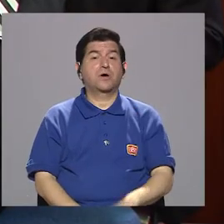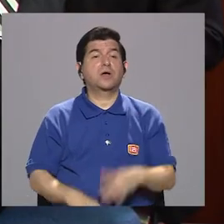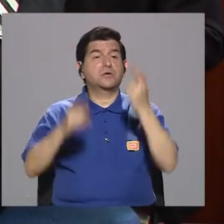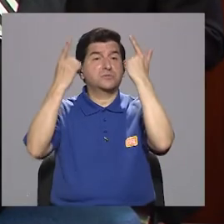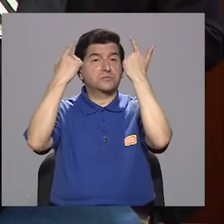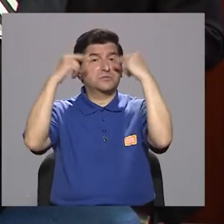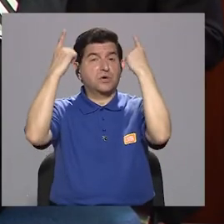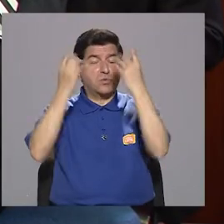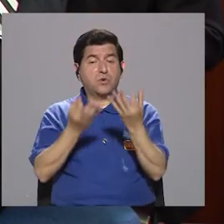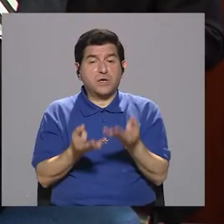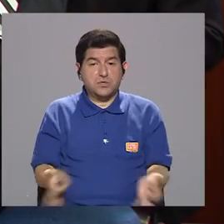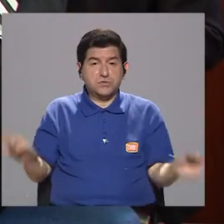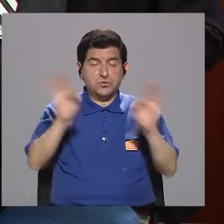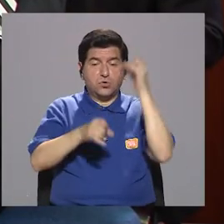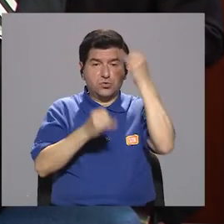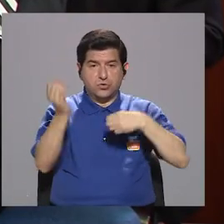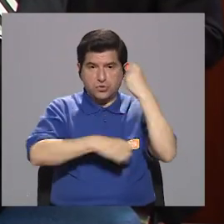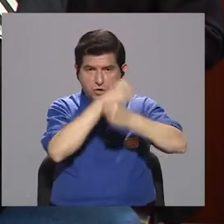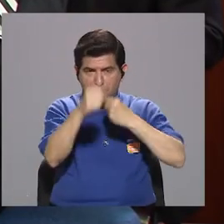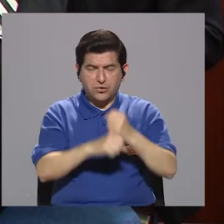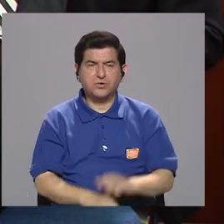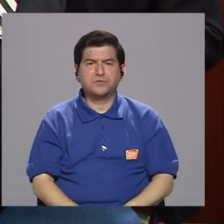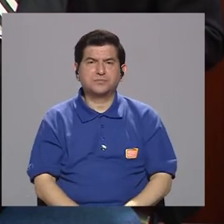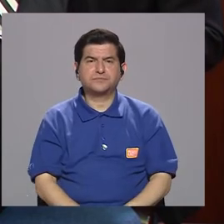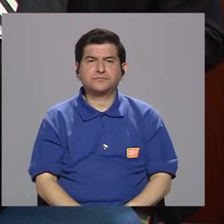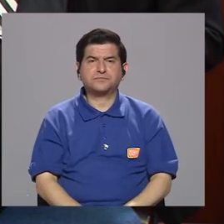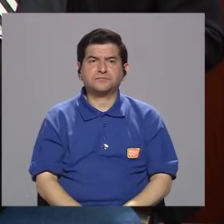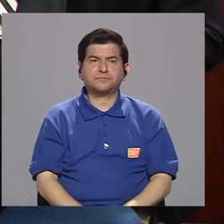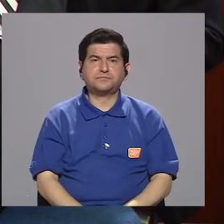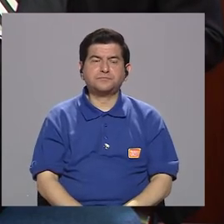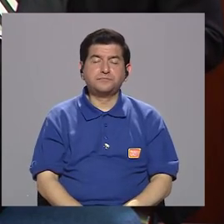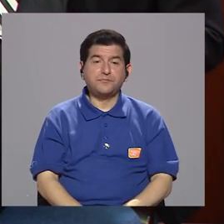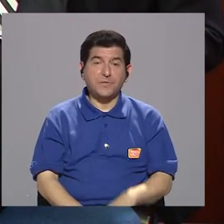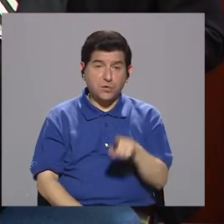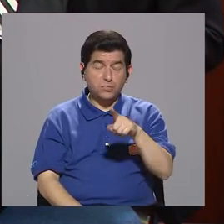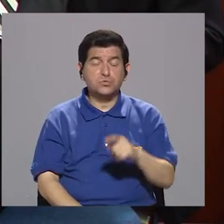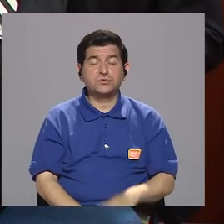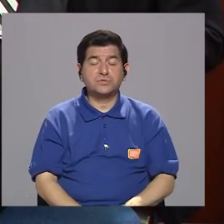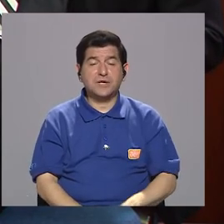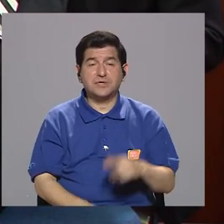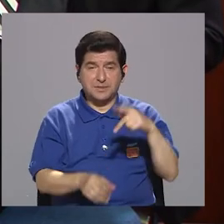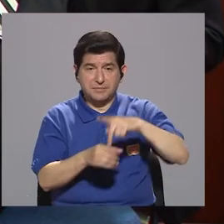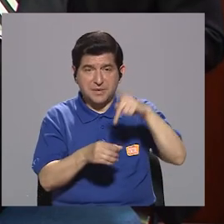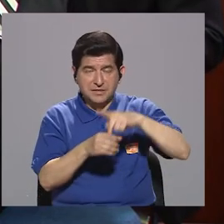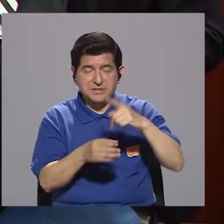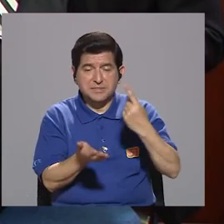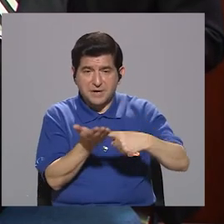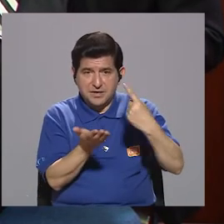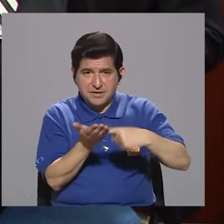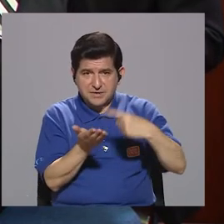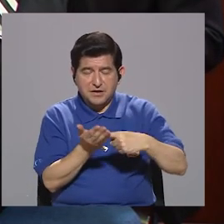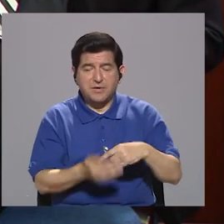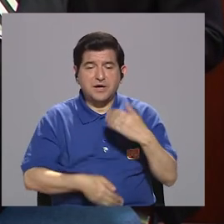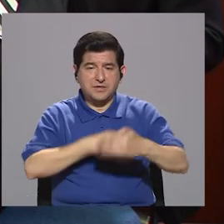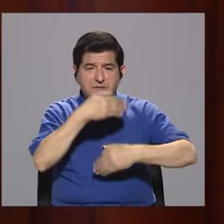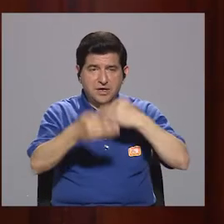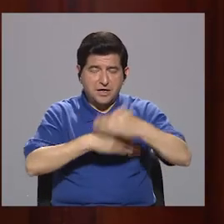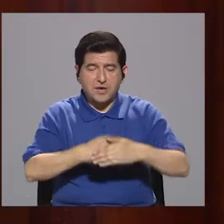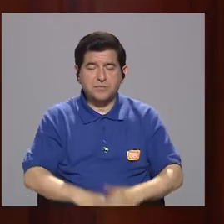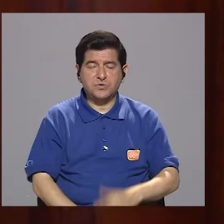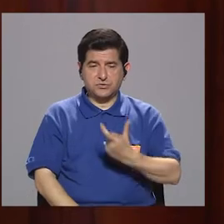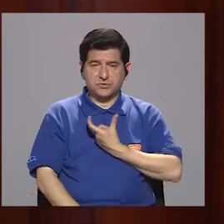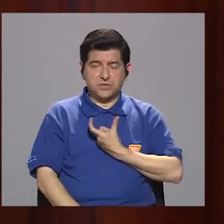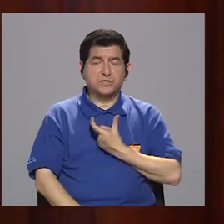un logro importante de los últimos años. ¿Va a debatir con sus compañeros aspirantes a alcaldes en este proceso, don Johnny?